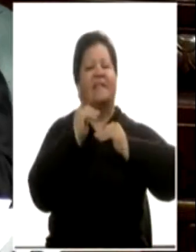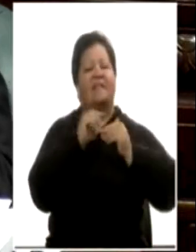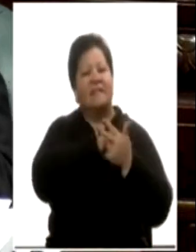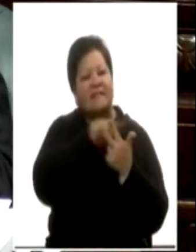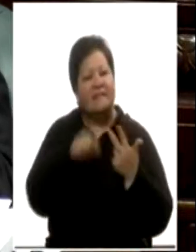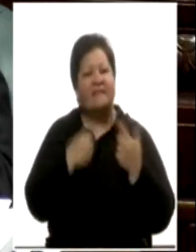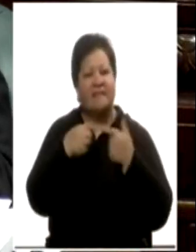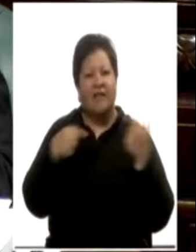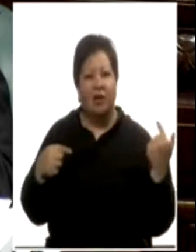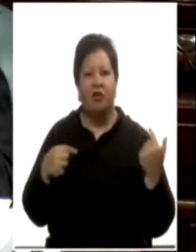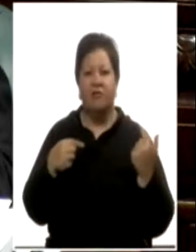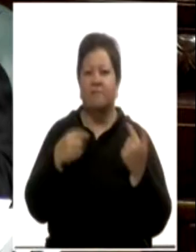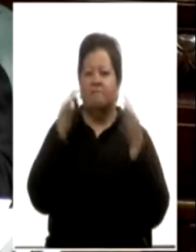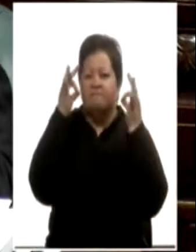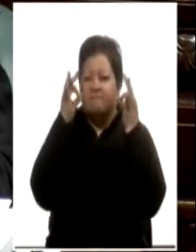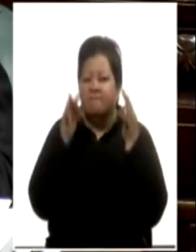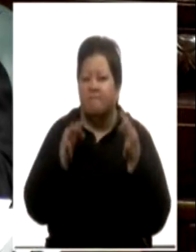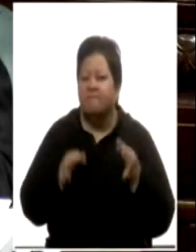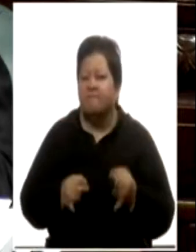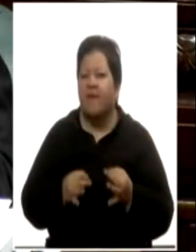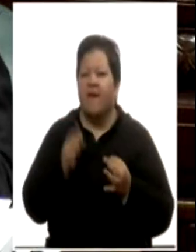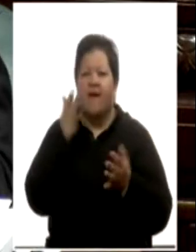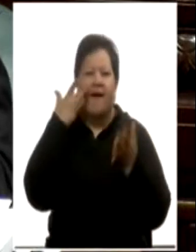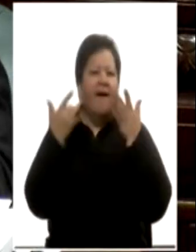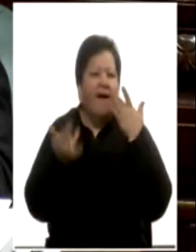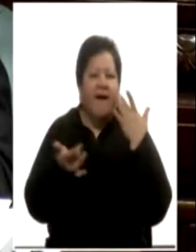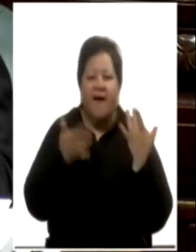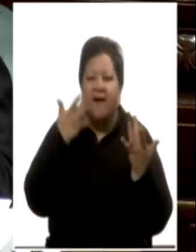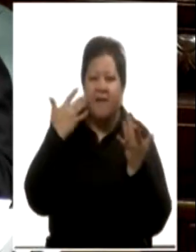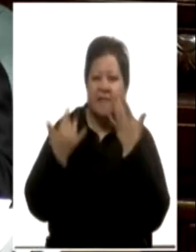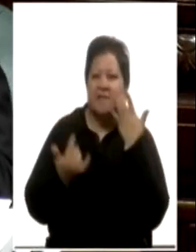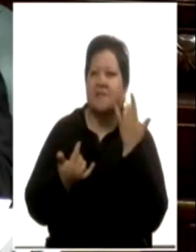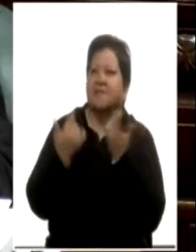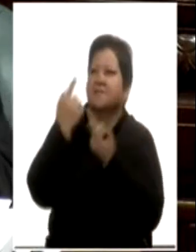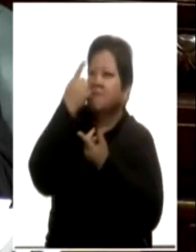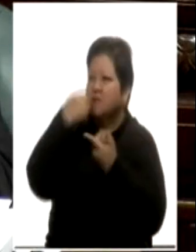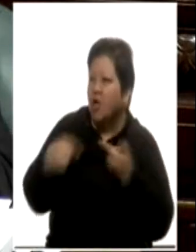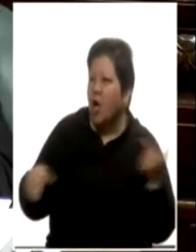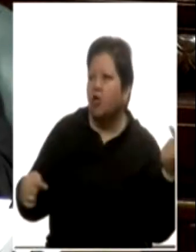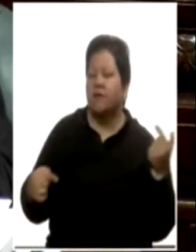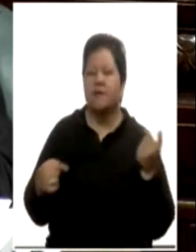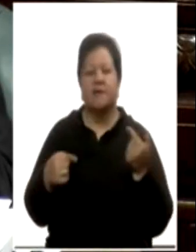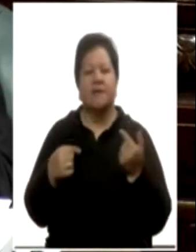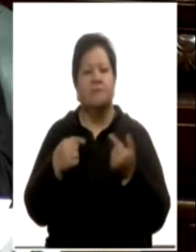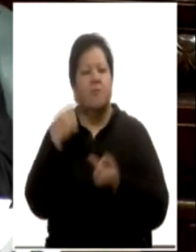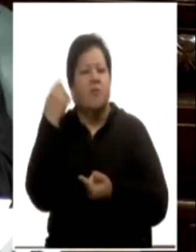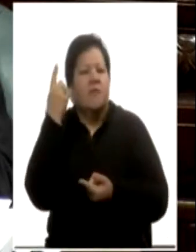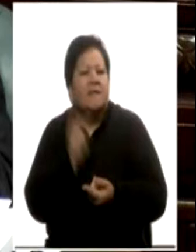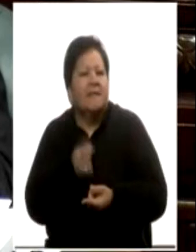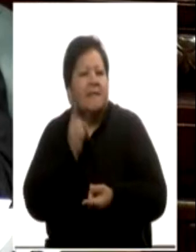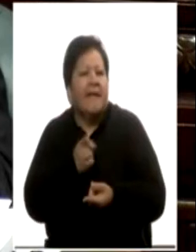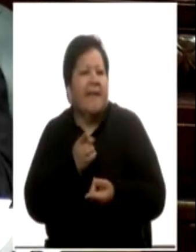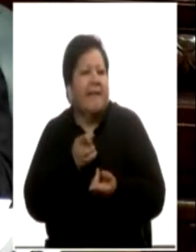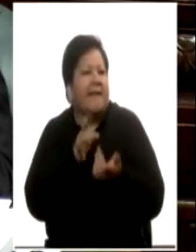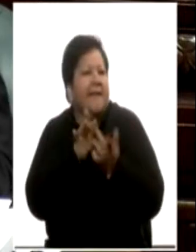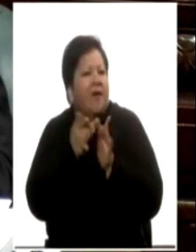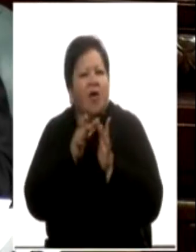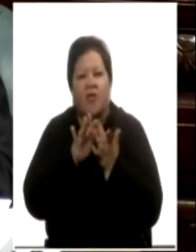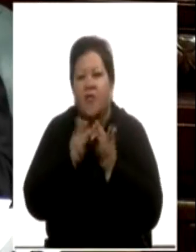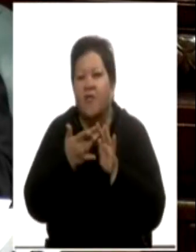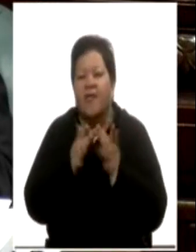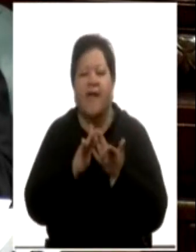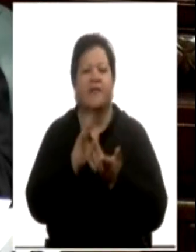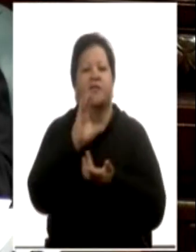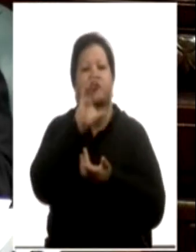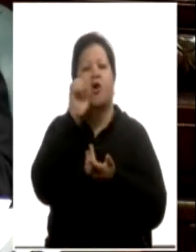arte abstracto, en una prescindencia exigente, señora Presidenta, de todo contacto con la corriente